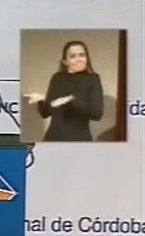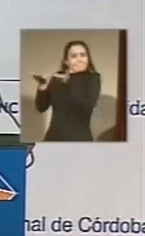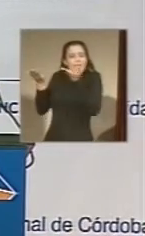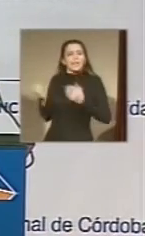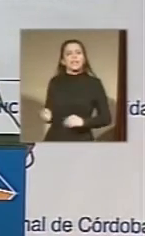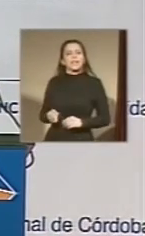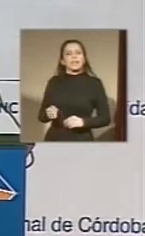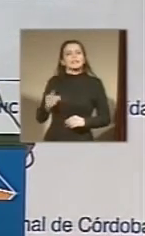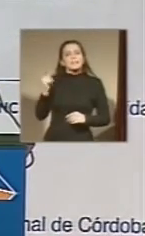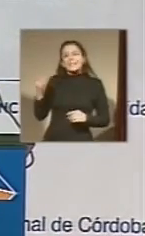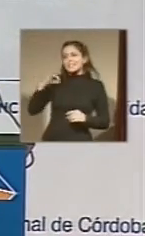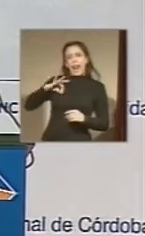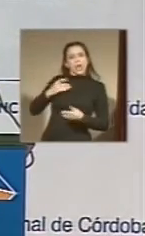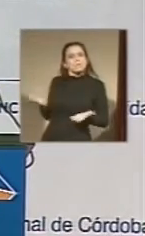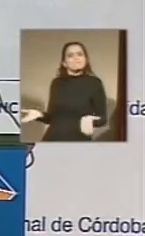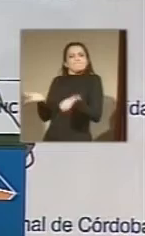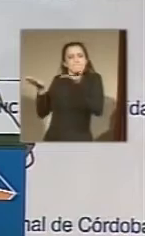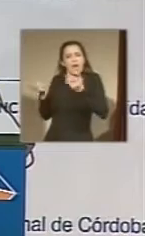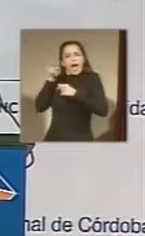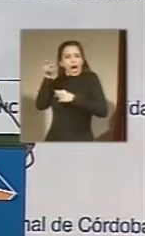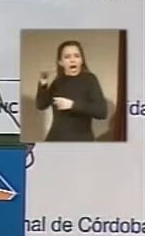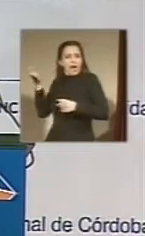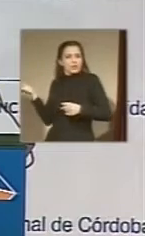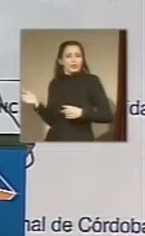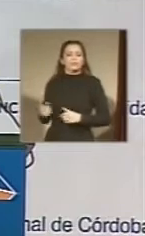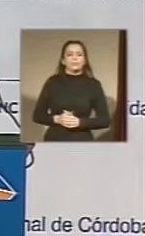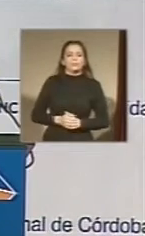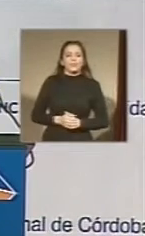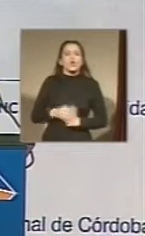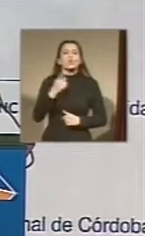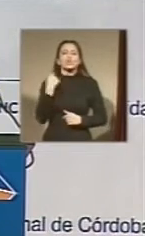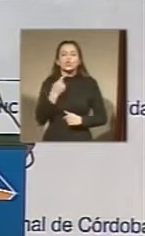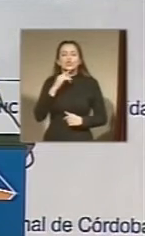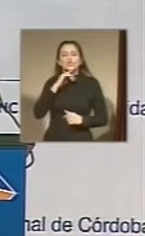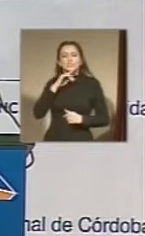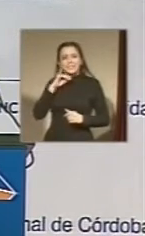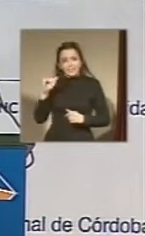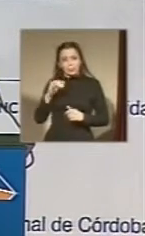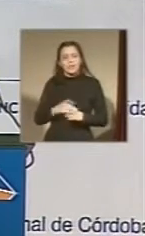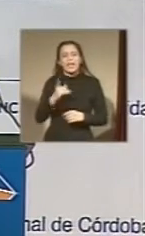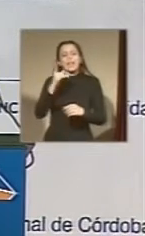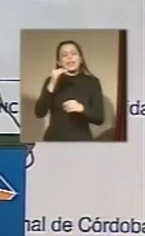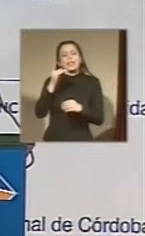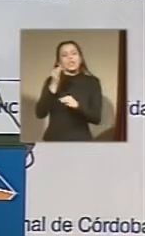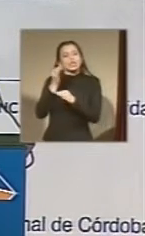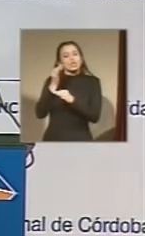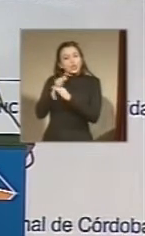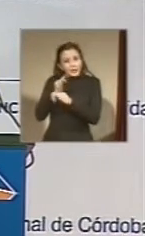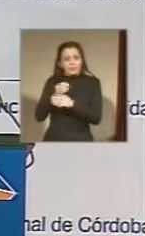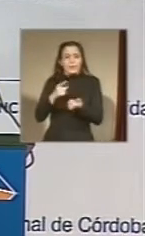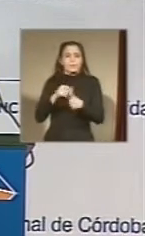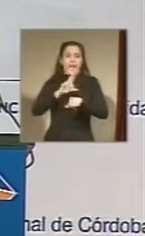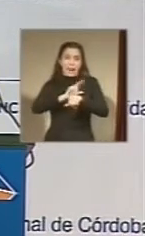a estos agentes públicos. Nosotros decimos que el docente, el médico del hospital